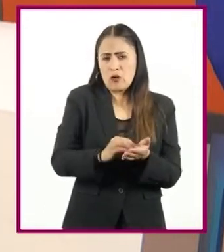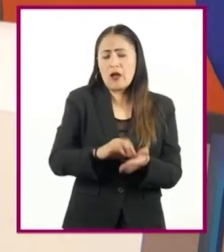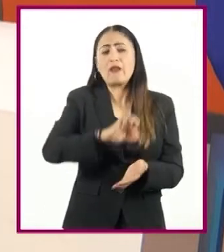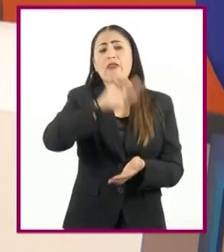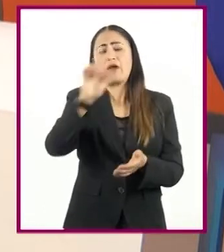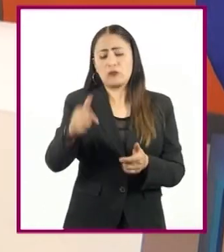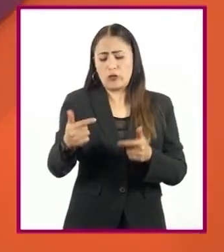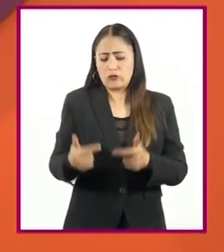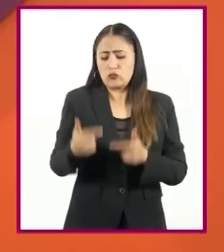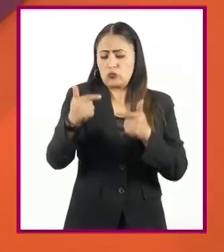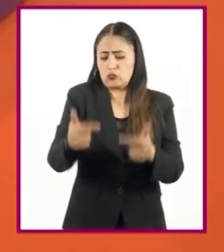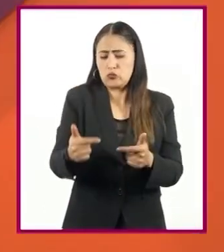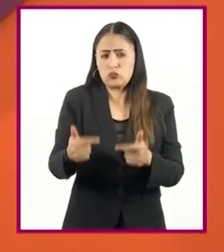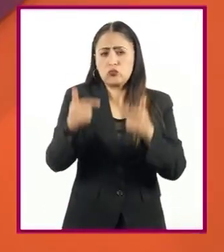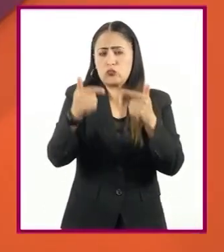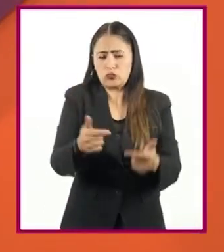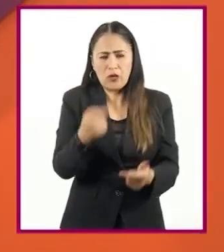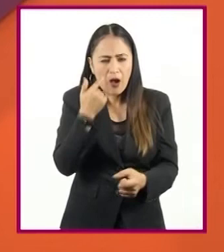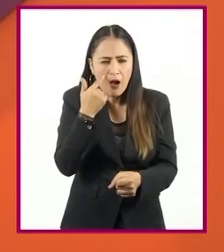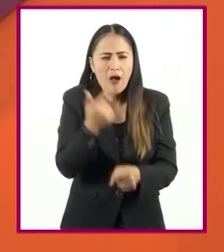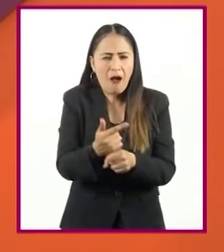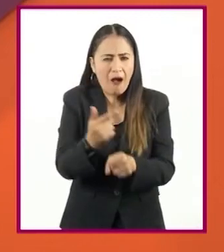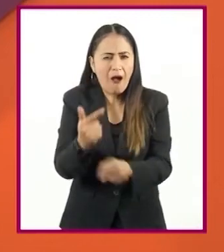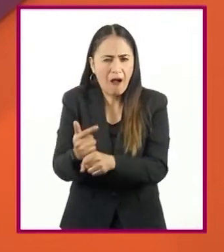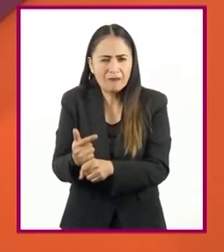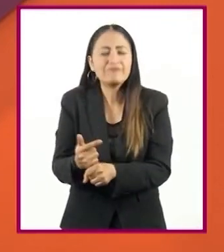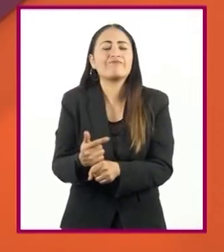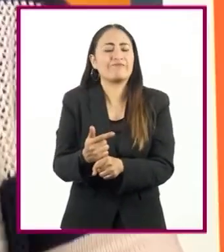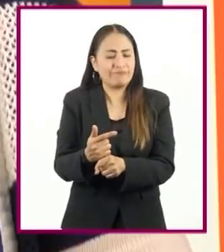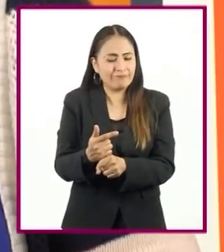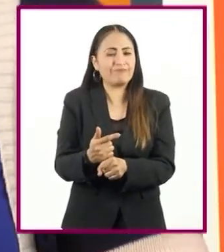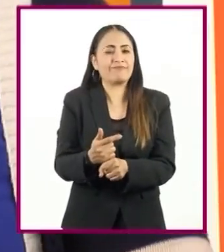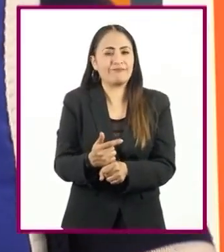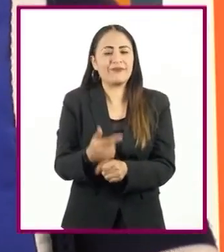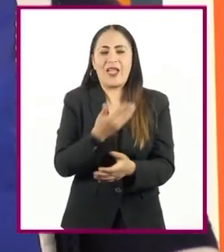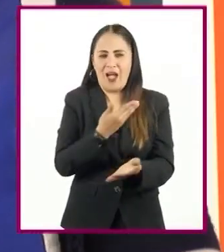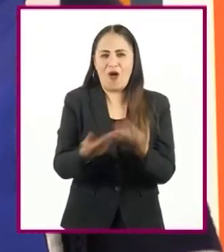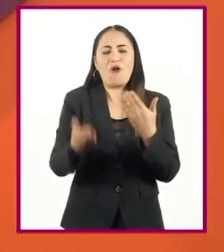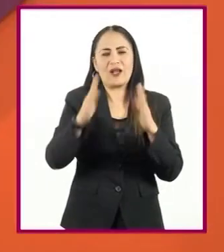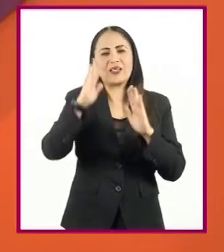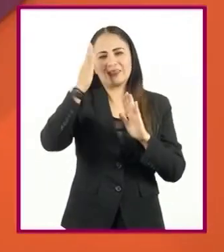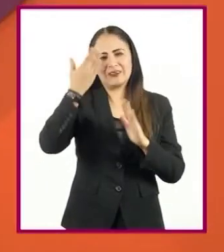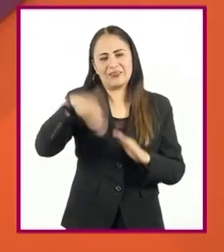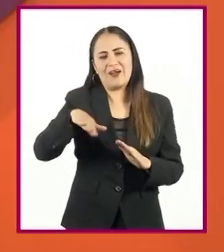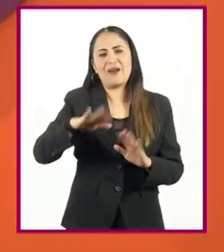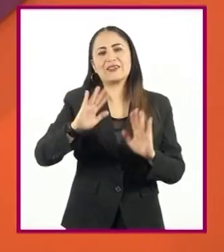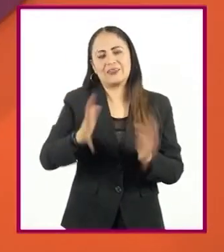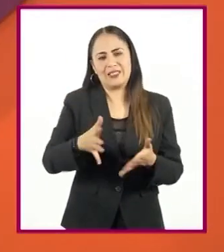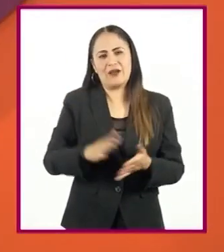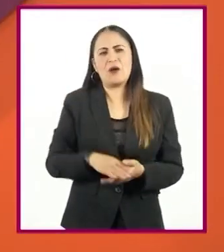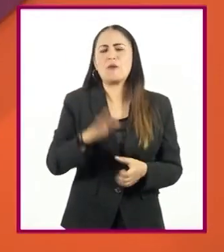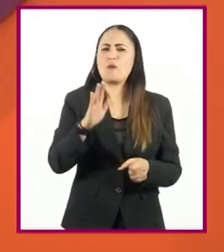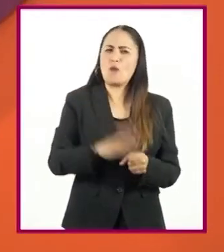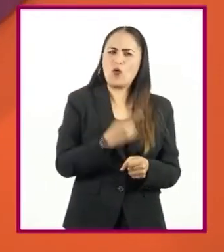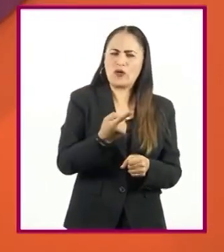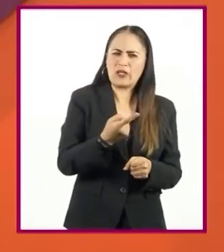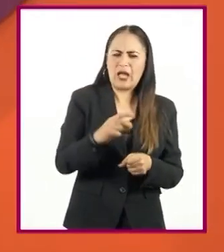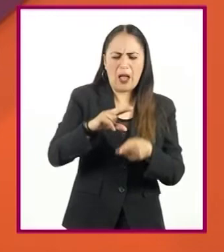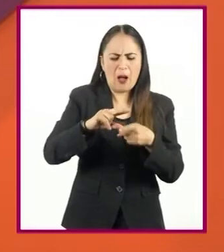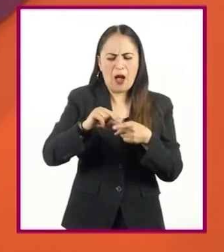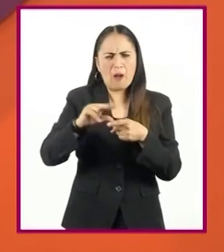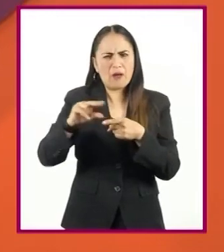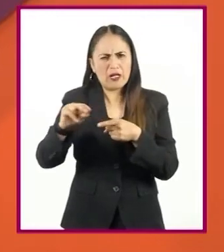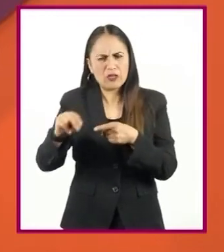generaciones. Ahora ya podemos explicar con base al conocimiento de los genes y cromosomas por qué resultan más amarillos